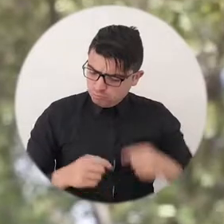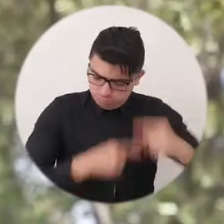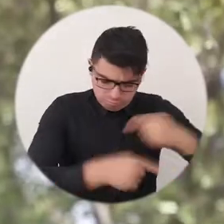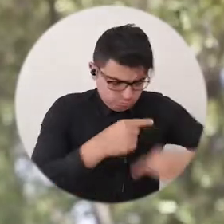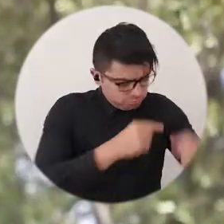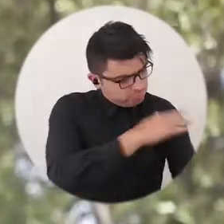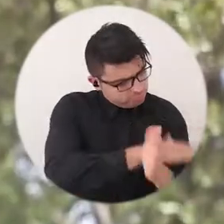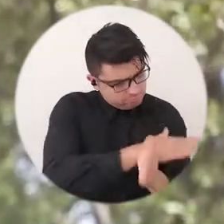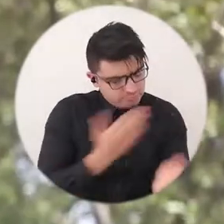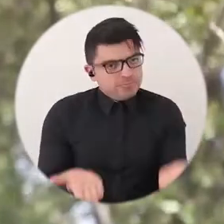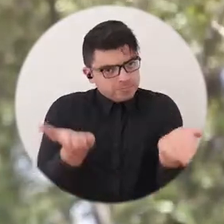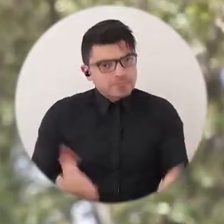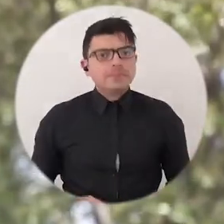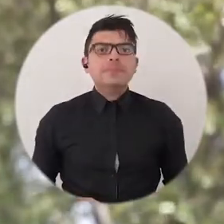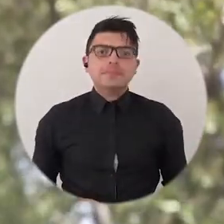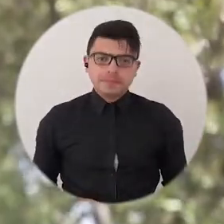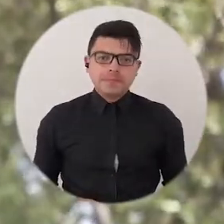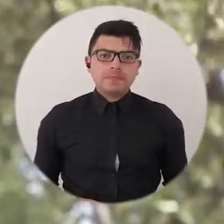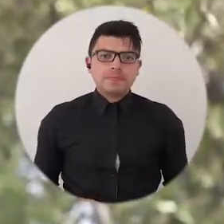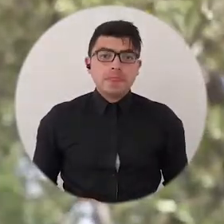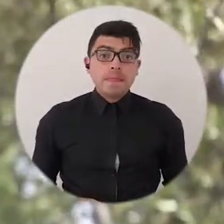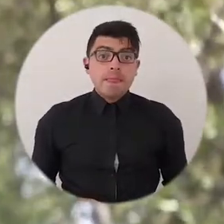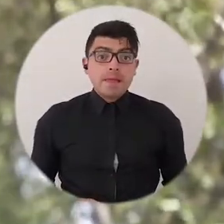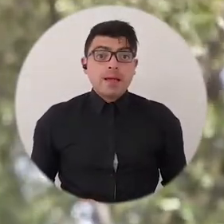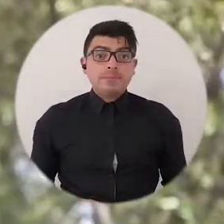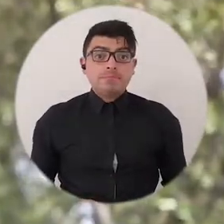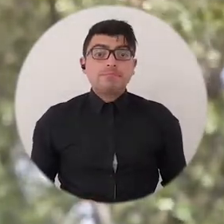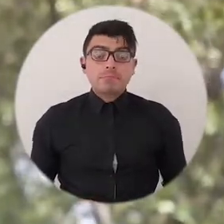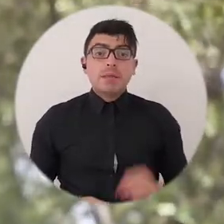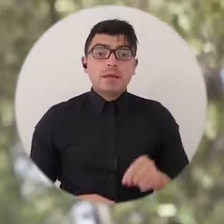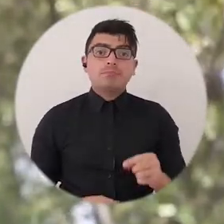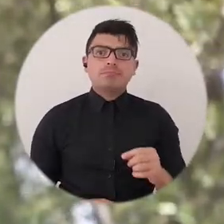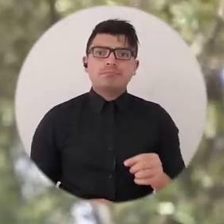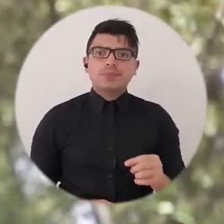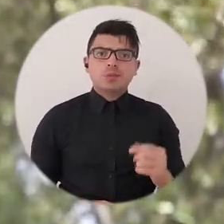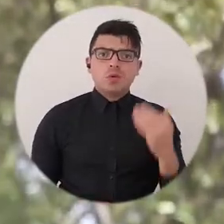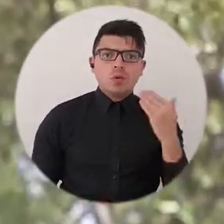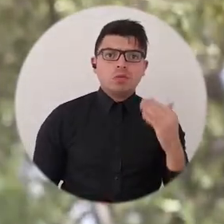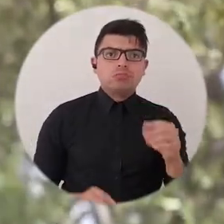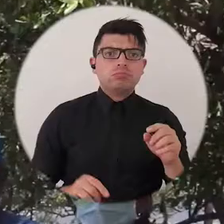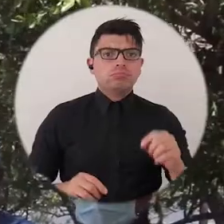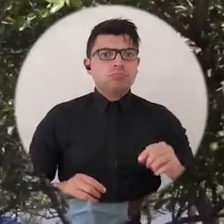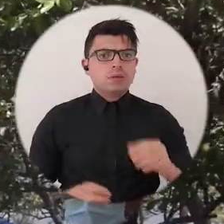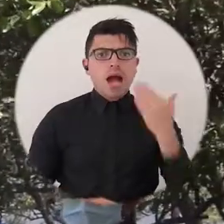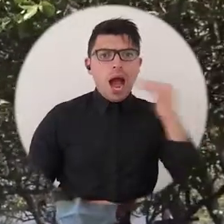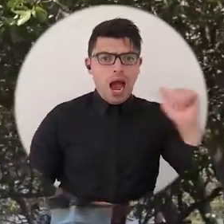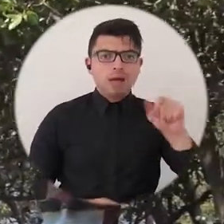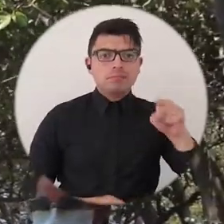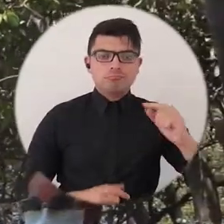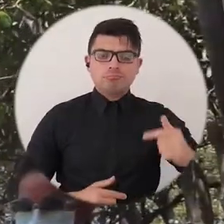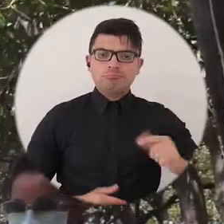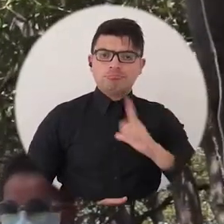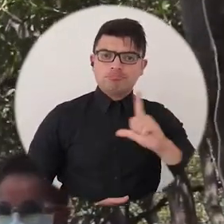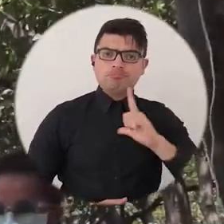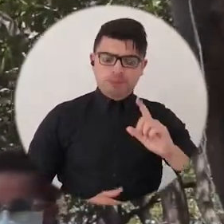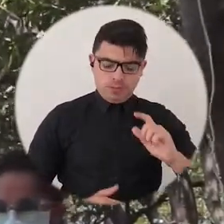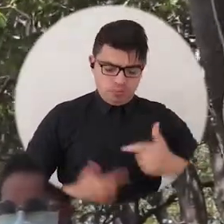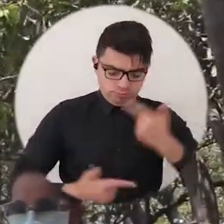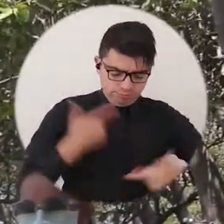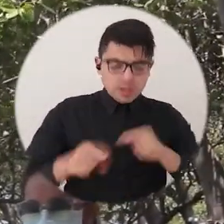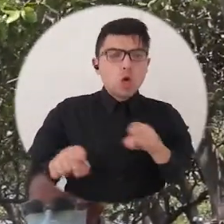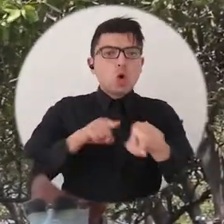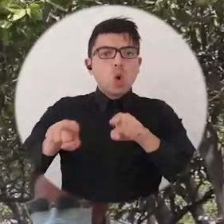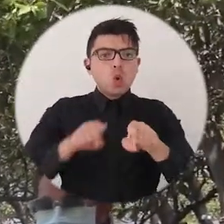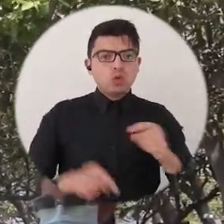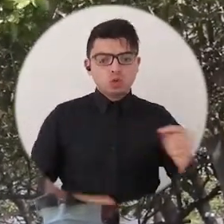Una de las asociaciones, AdiMujer, para ser precisos, desarrolló un concurso de pesca donde estamos premiando